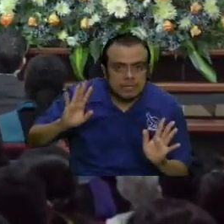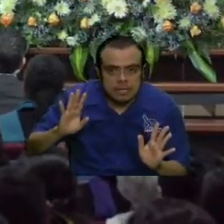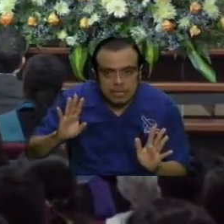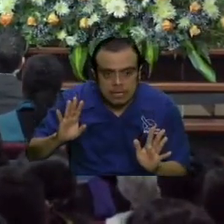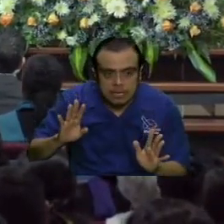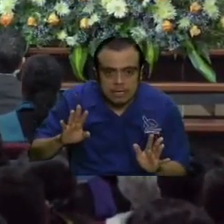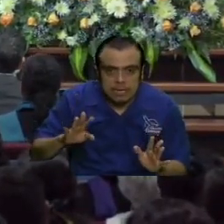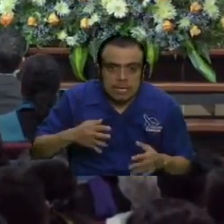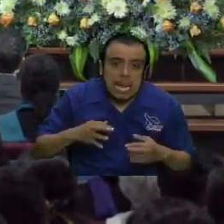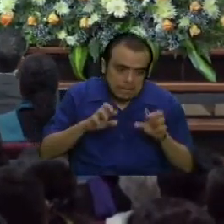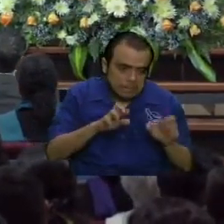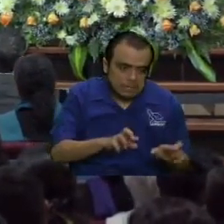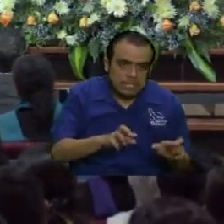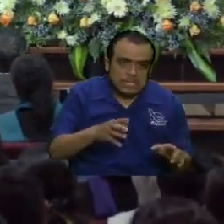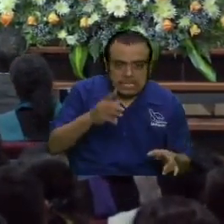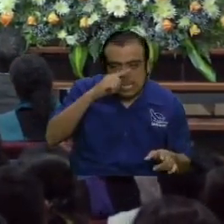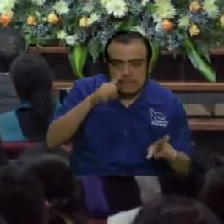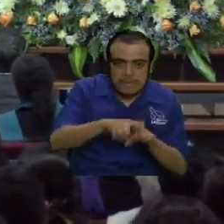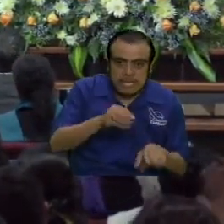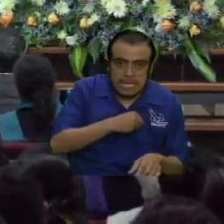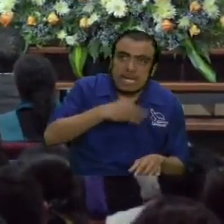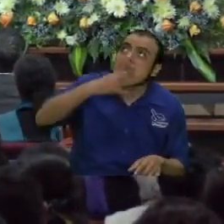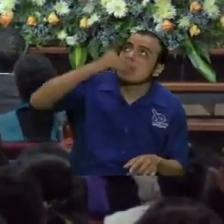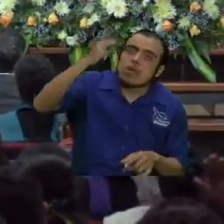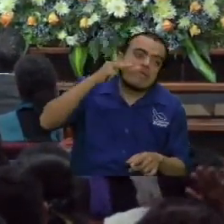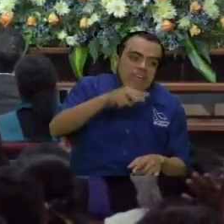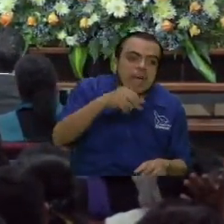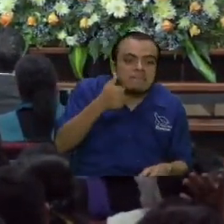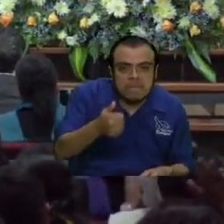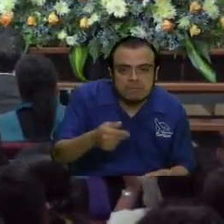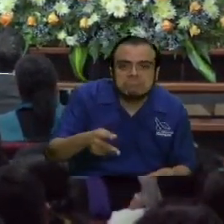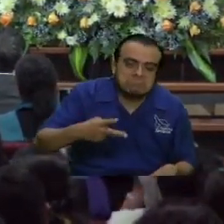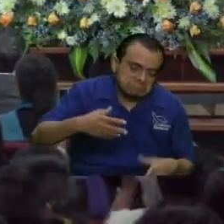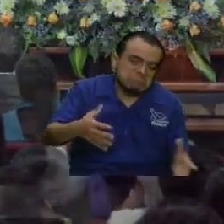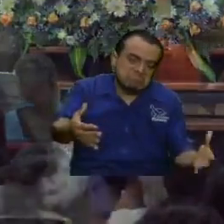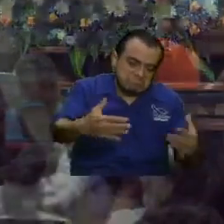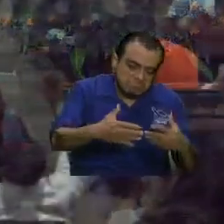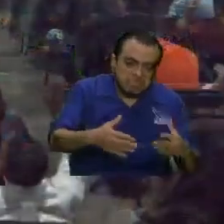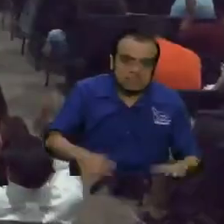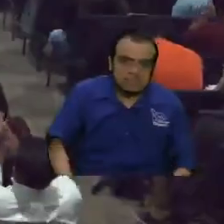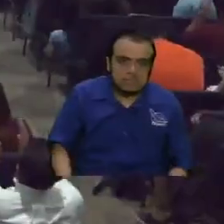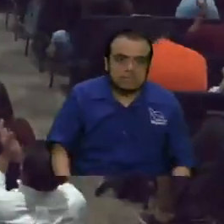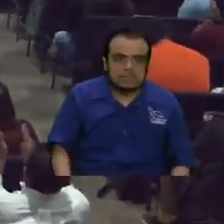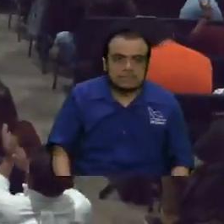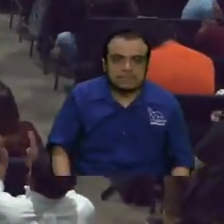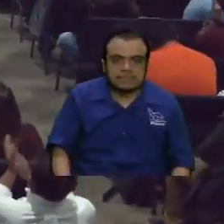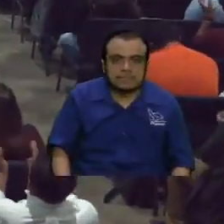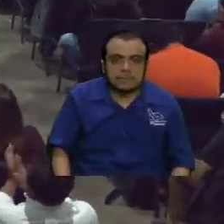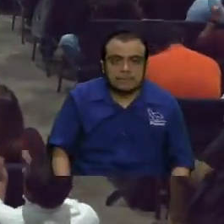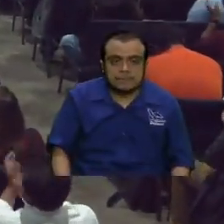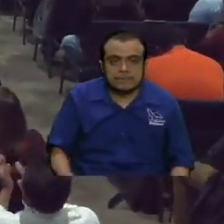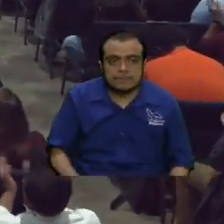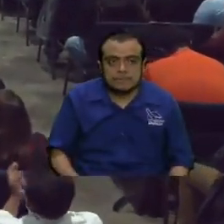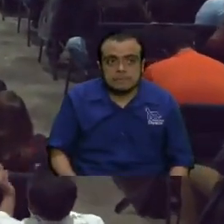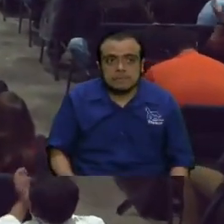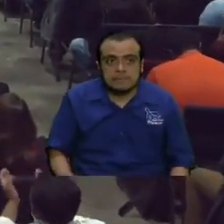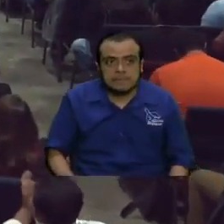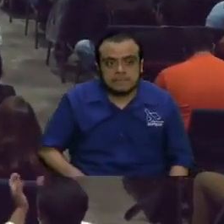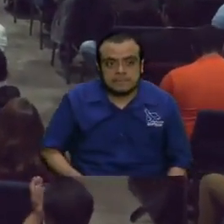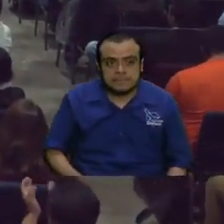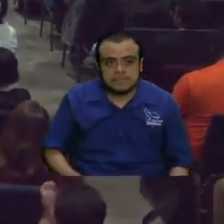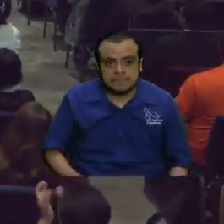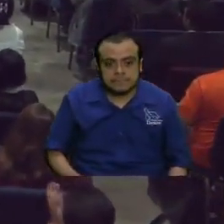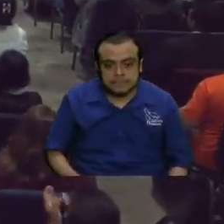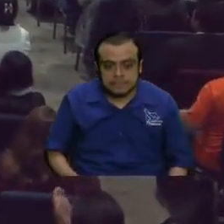aquellos que también le quieren caer bien a Dios entonces ahí vamos a hacer una amalgama entonces vamos a orar